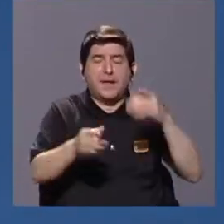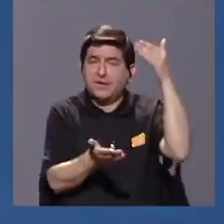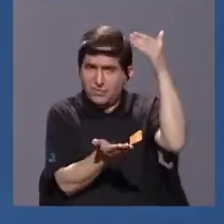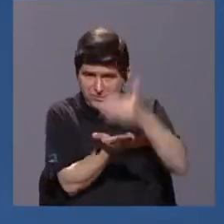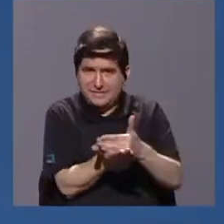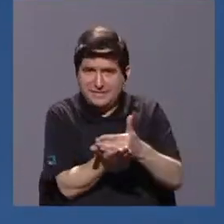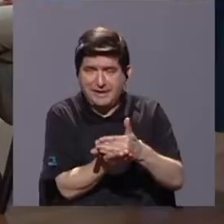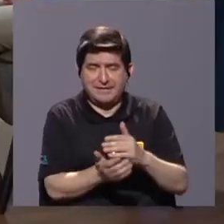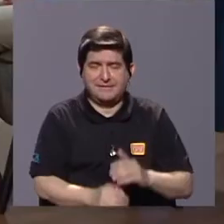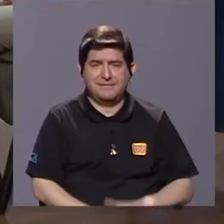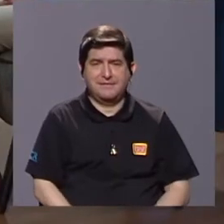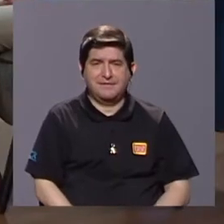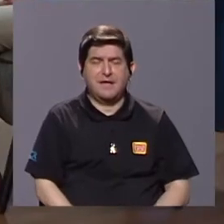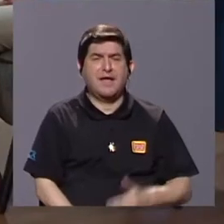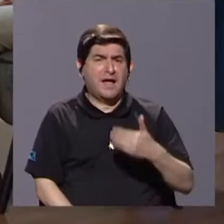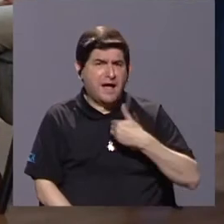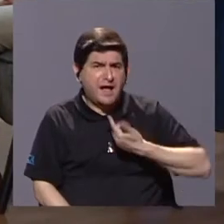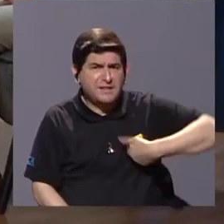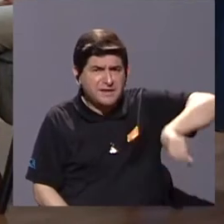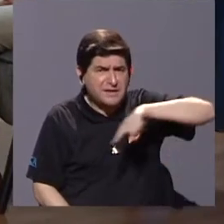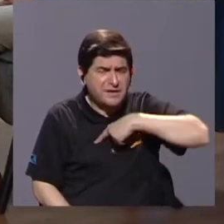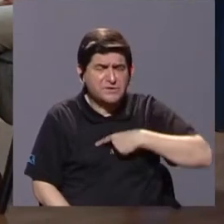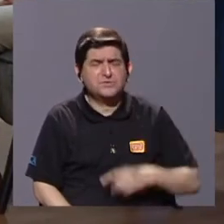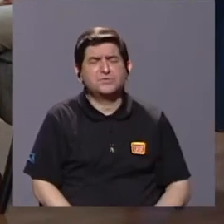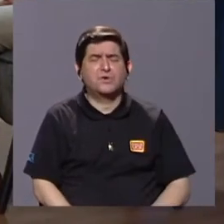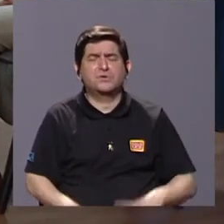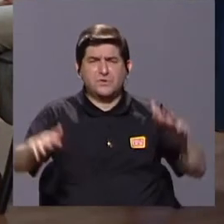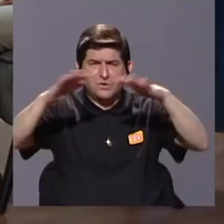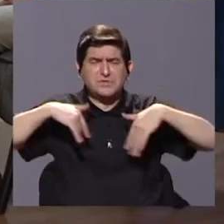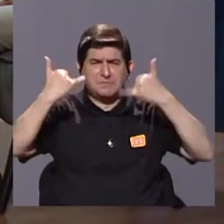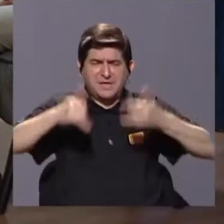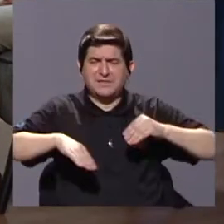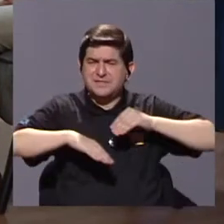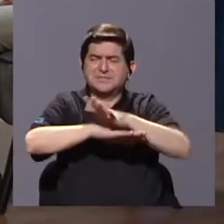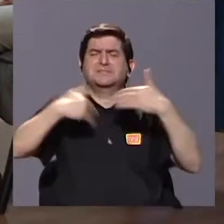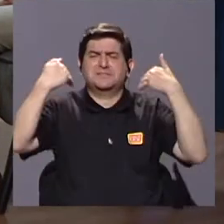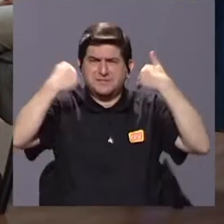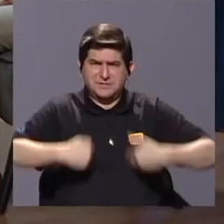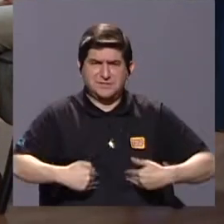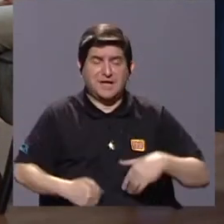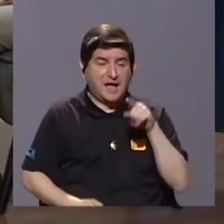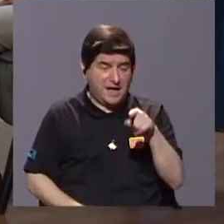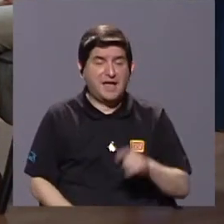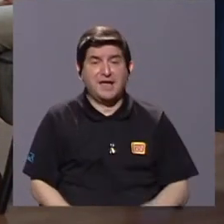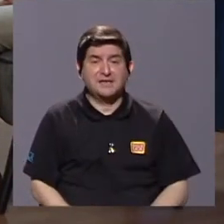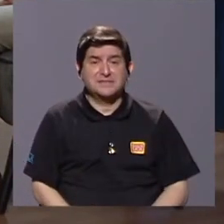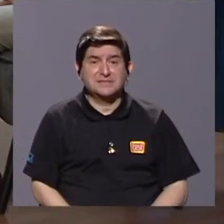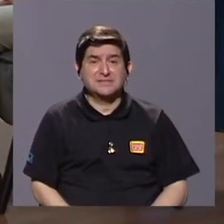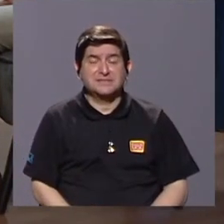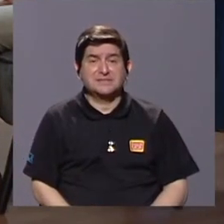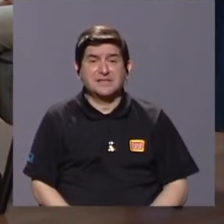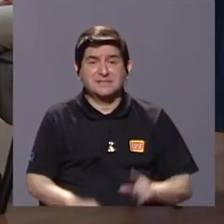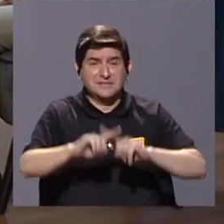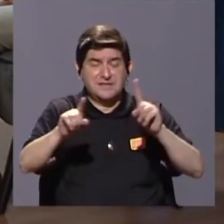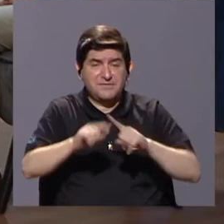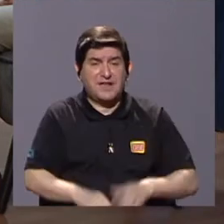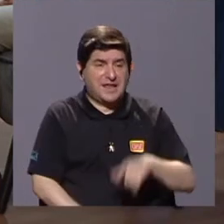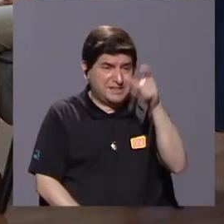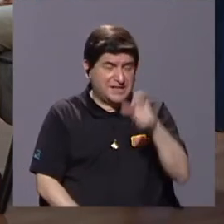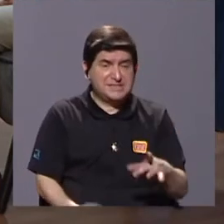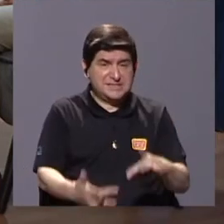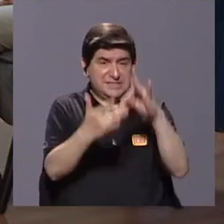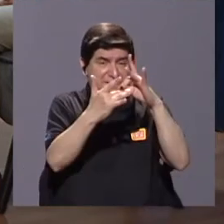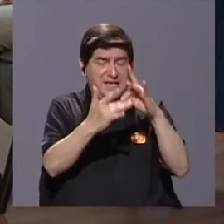transmisión del agente. Cuando tenemos ambientes antropizados, generalmente estas especies especialistas que les mencionaba son estos